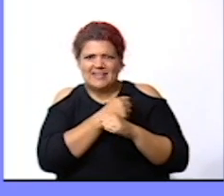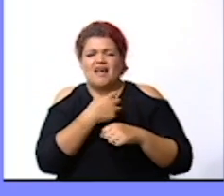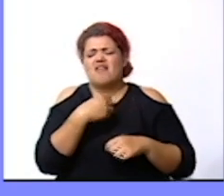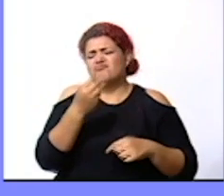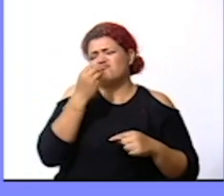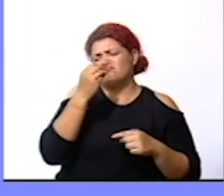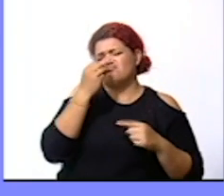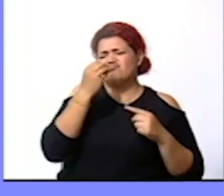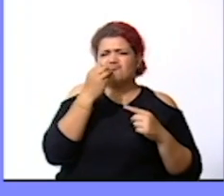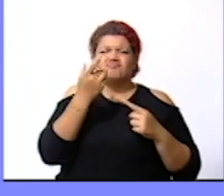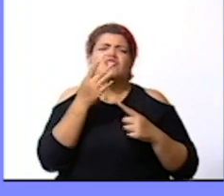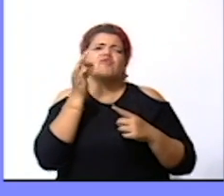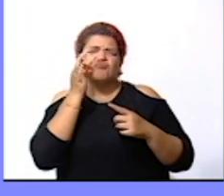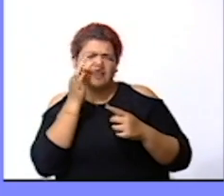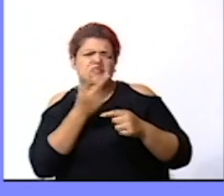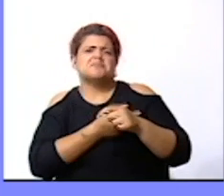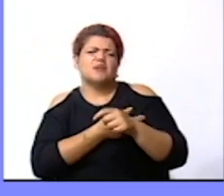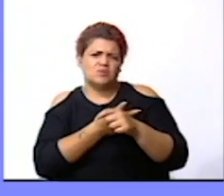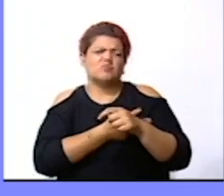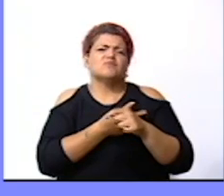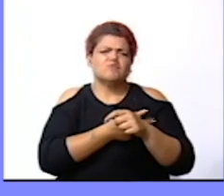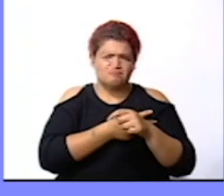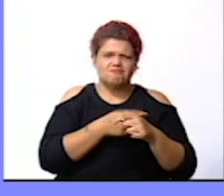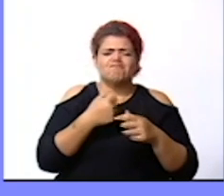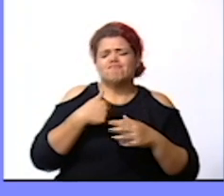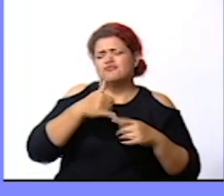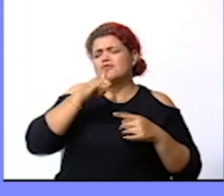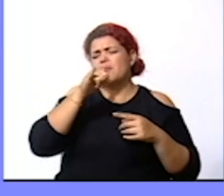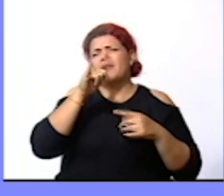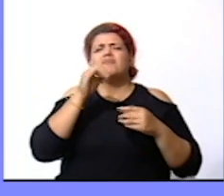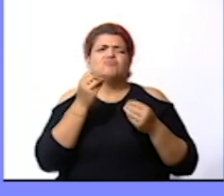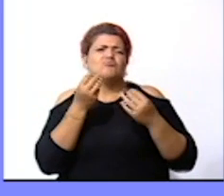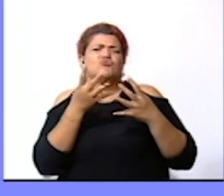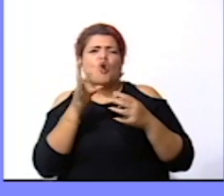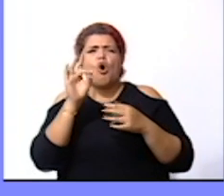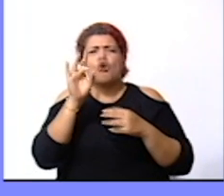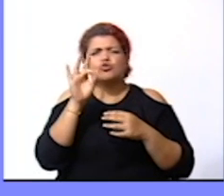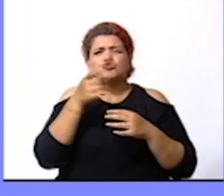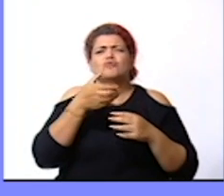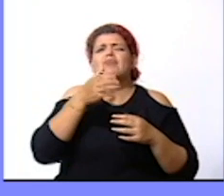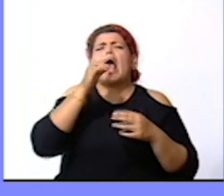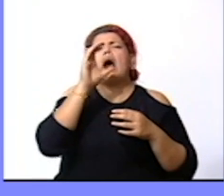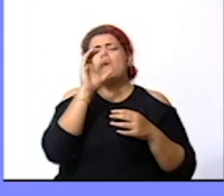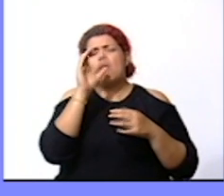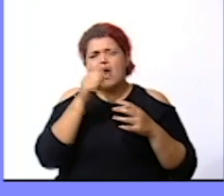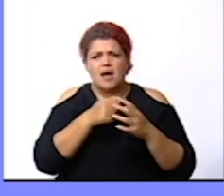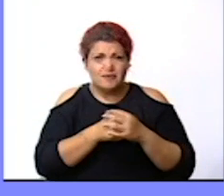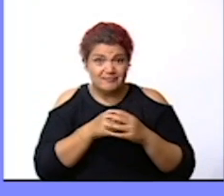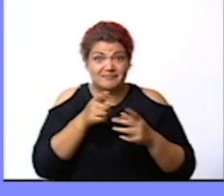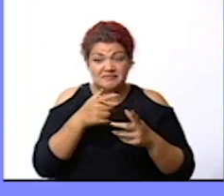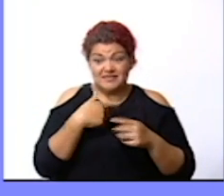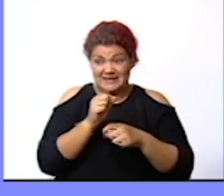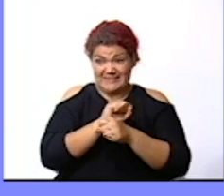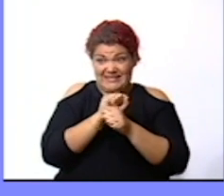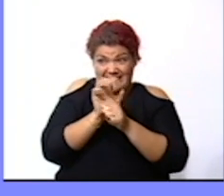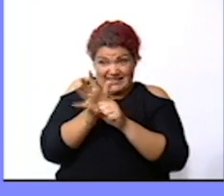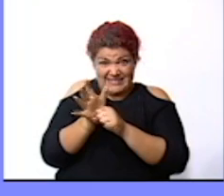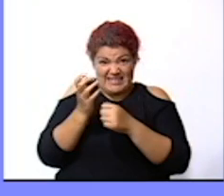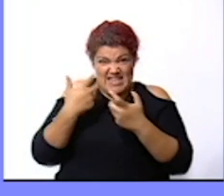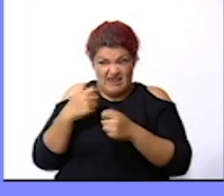comer frutas y verduras comer frutas ocho vasos de agua si el virus quieres